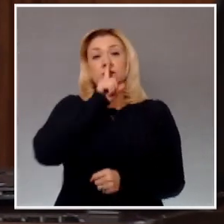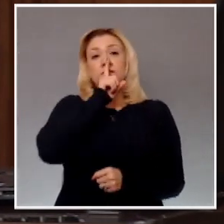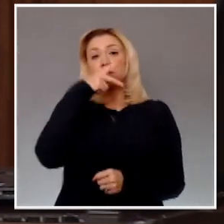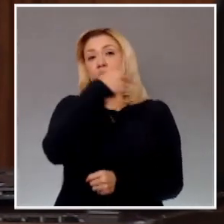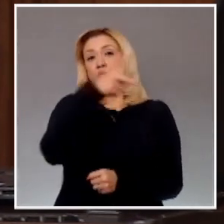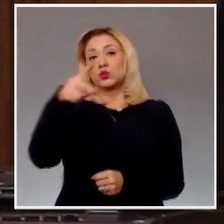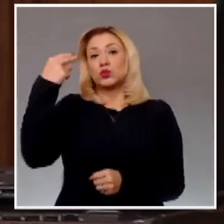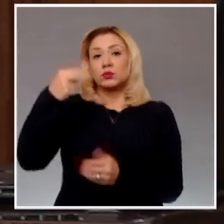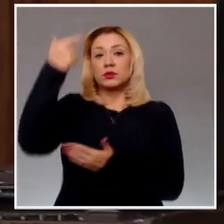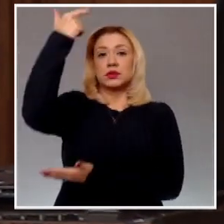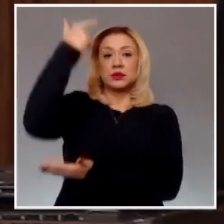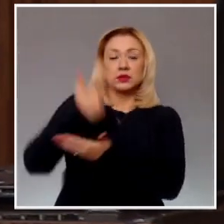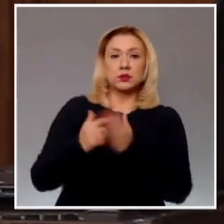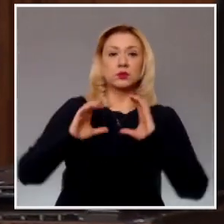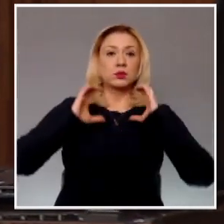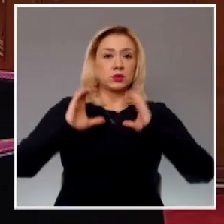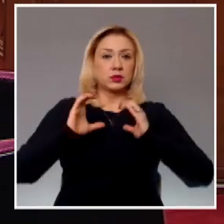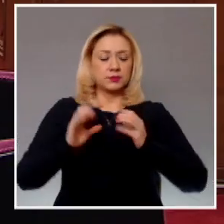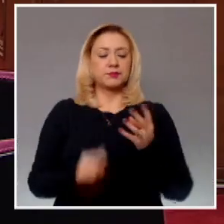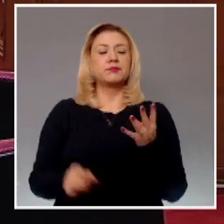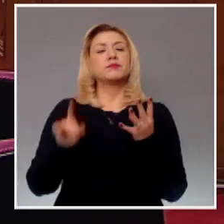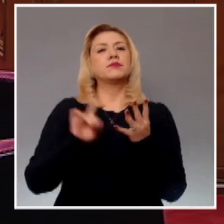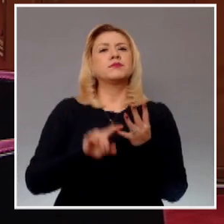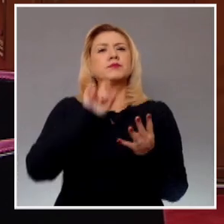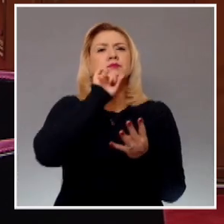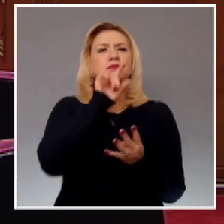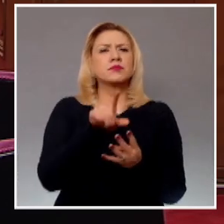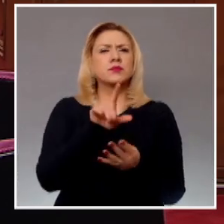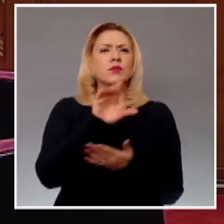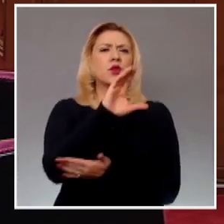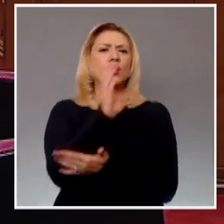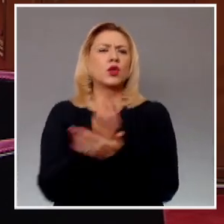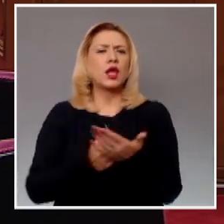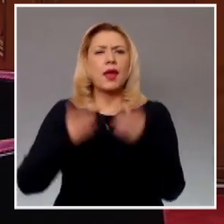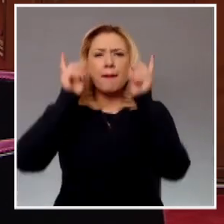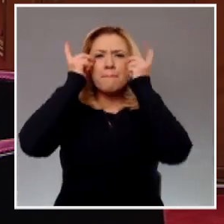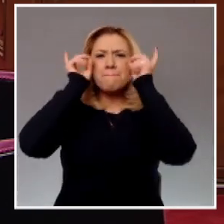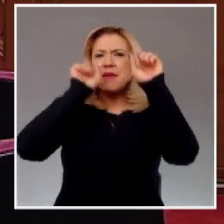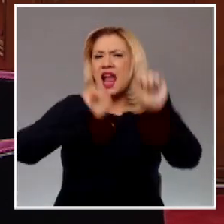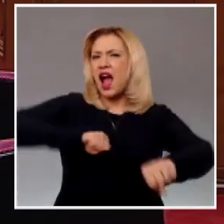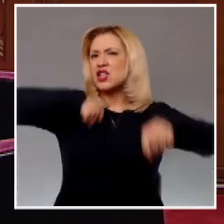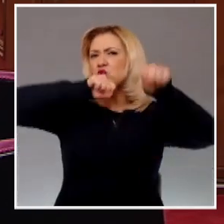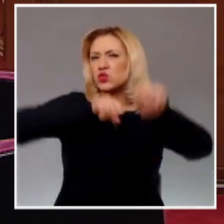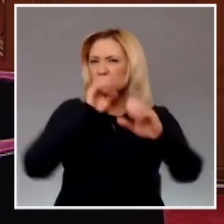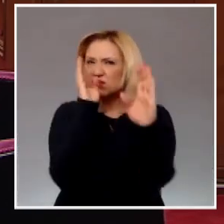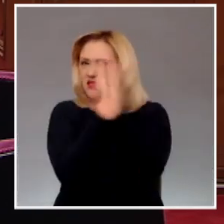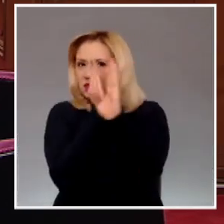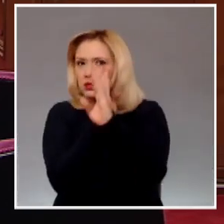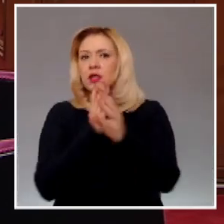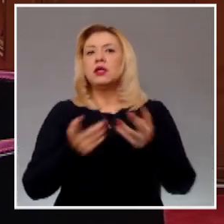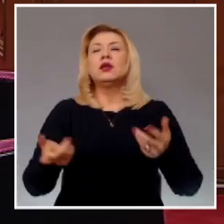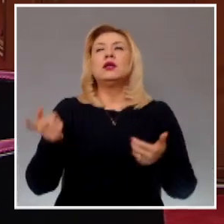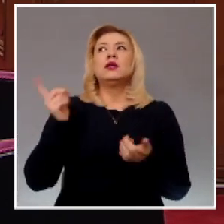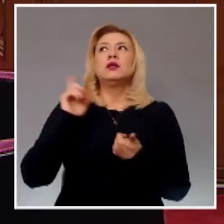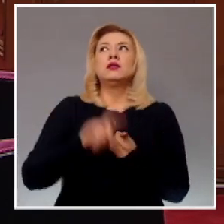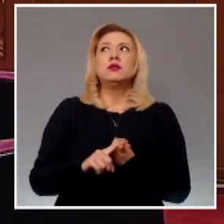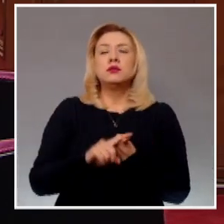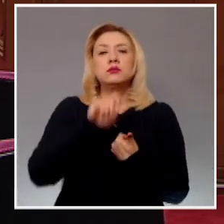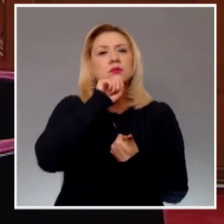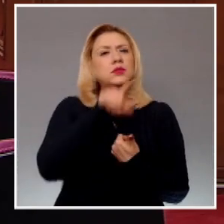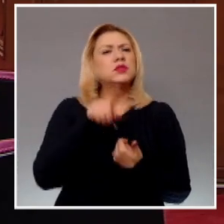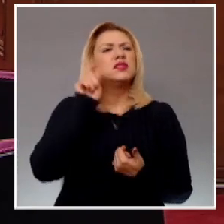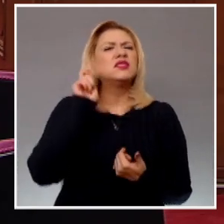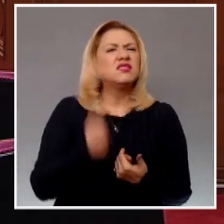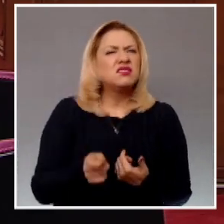temas del caso Pegasus. También se pronunciarían sobre la validez de la definición